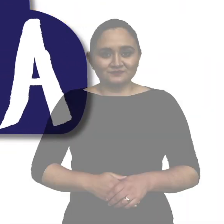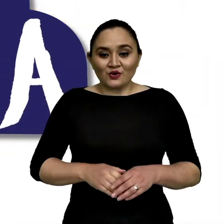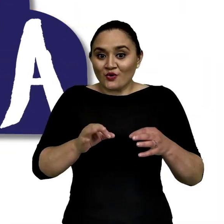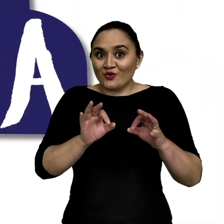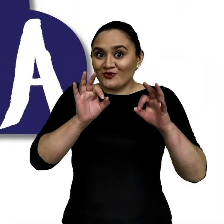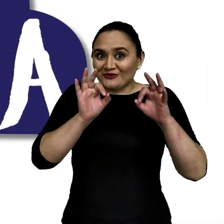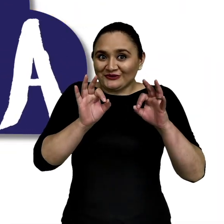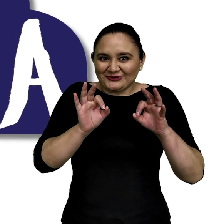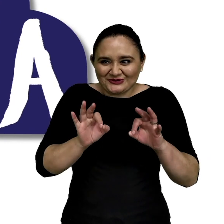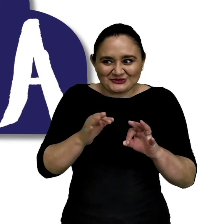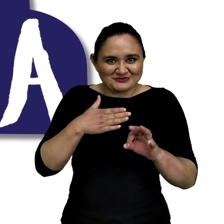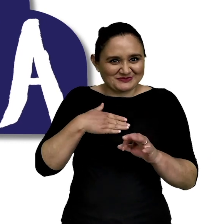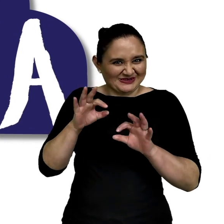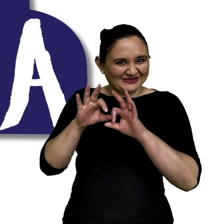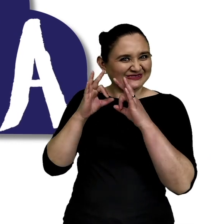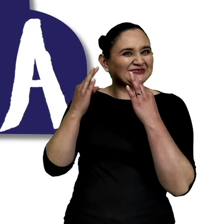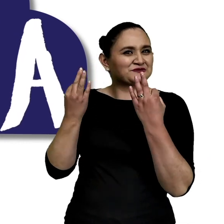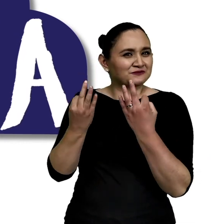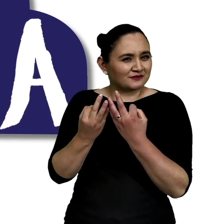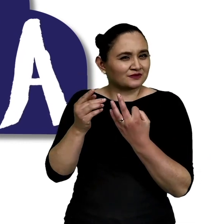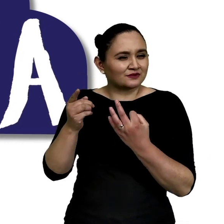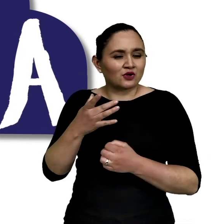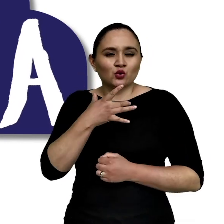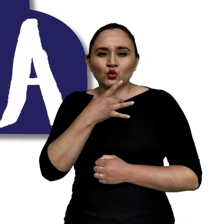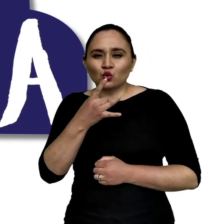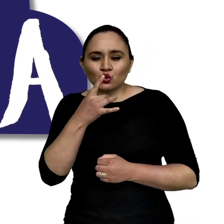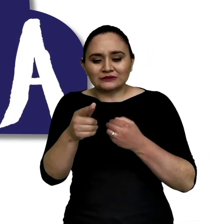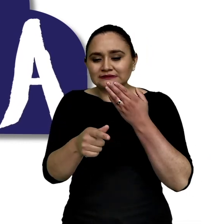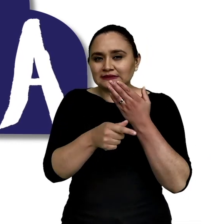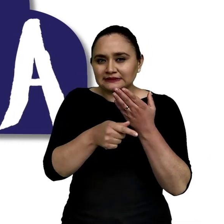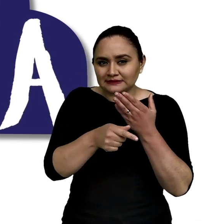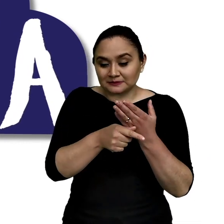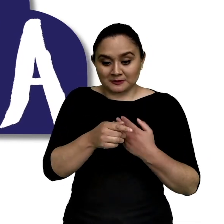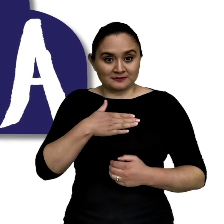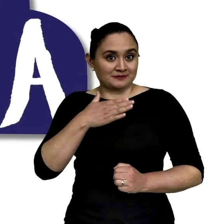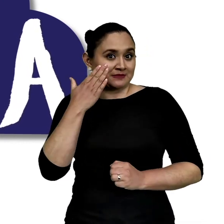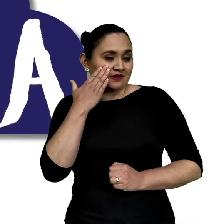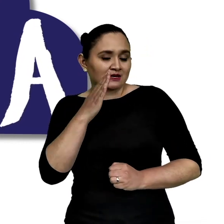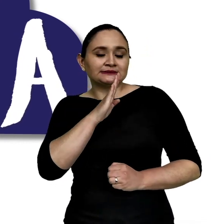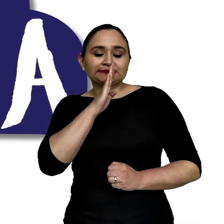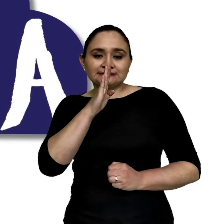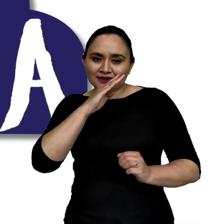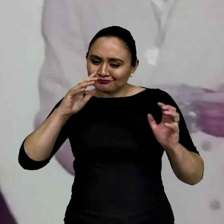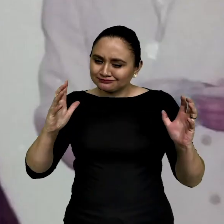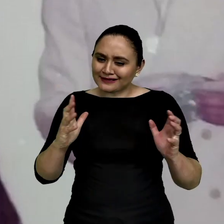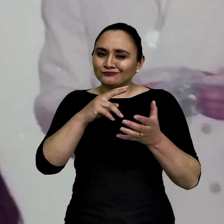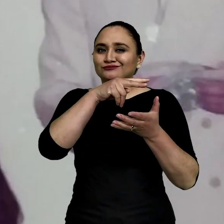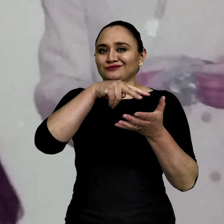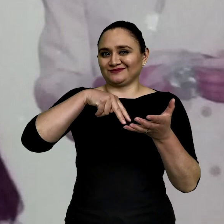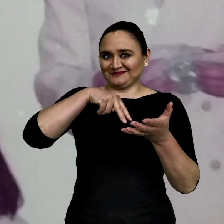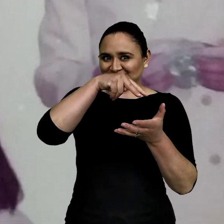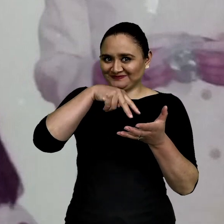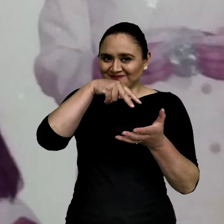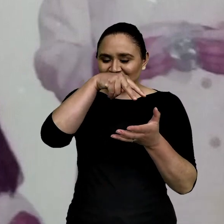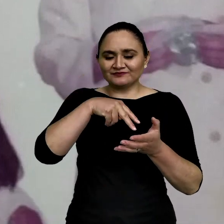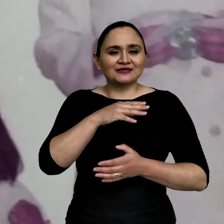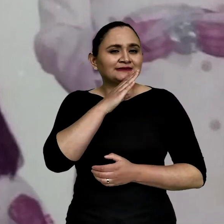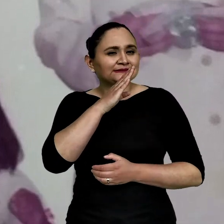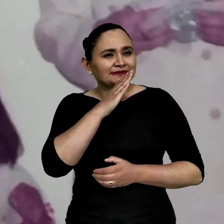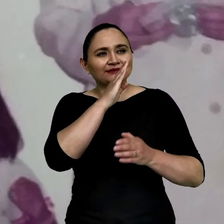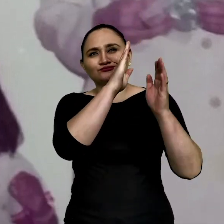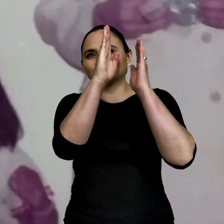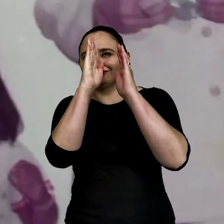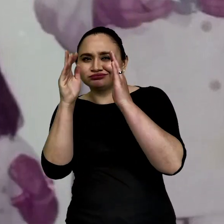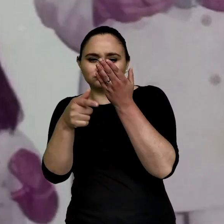Yo tuve la suerte de tener una familia que era amante a los libros, mi mamá siempre me incentivó la lectura,